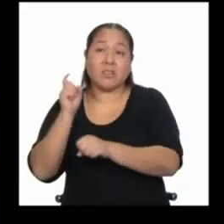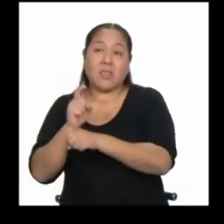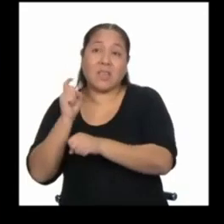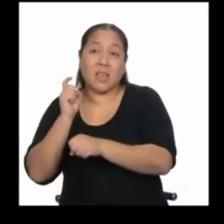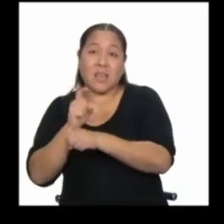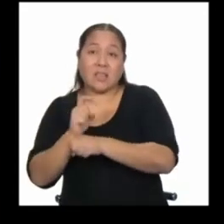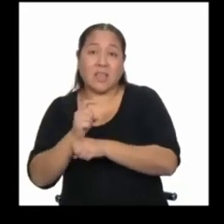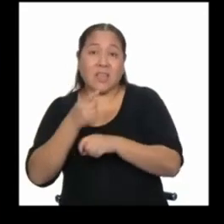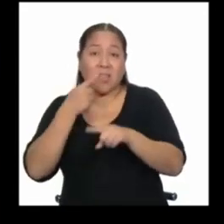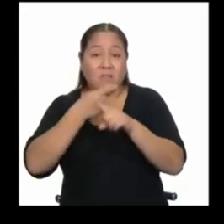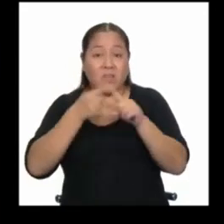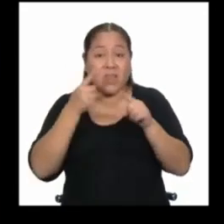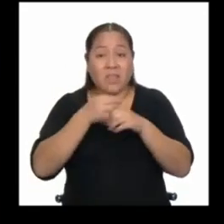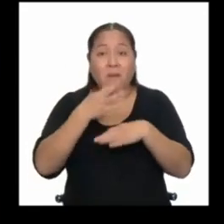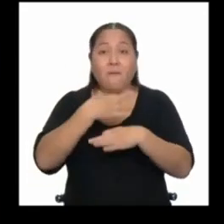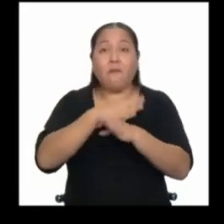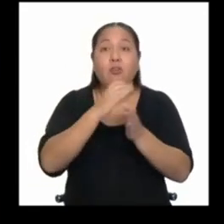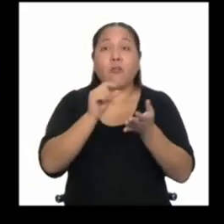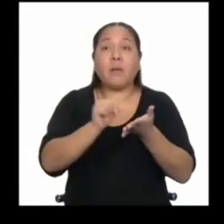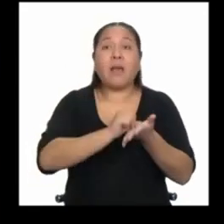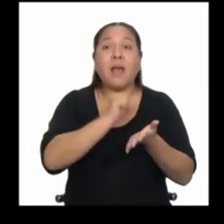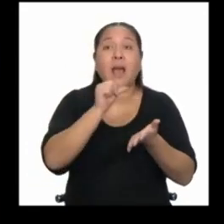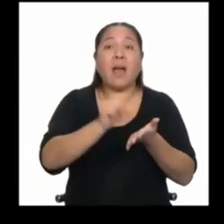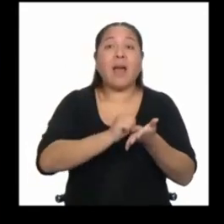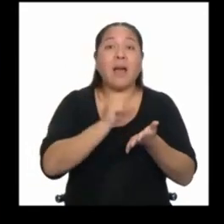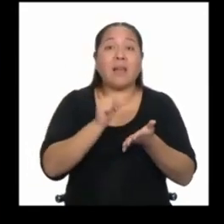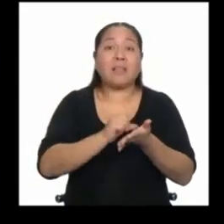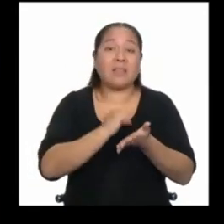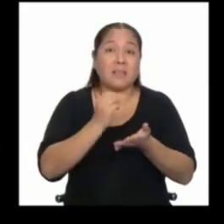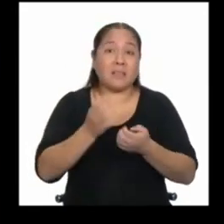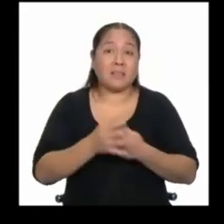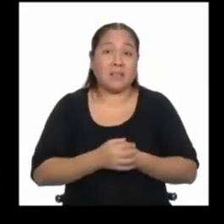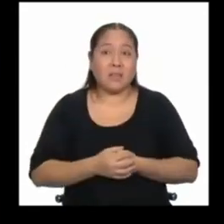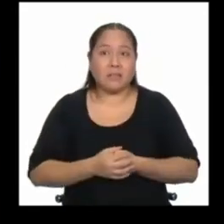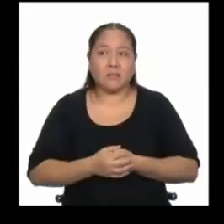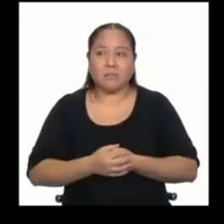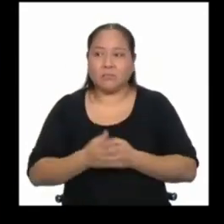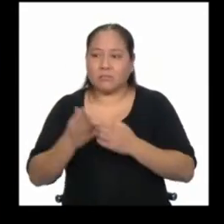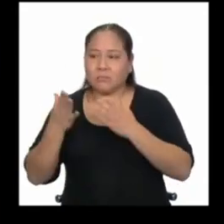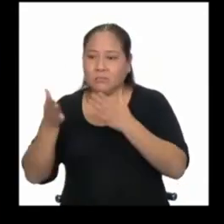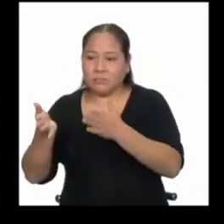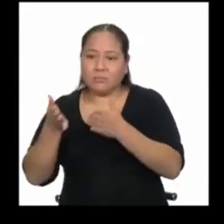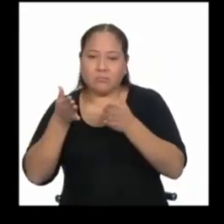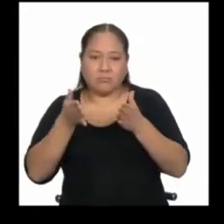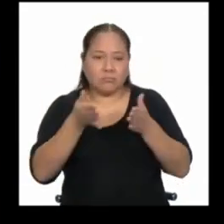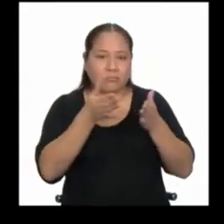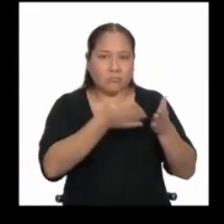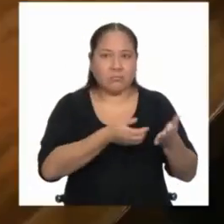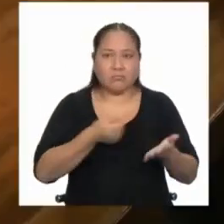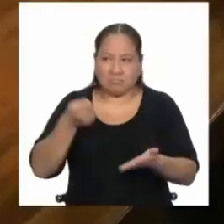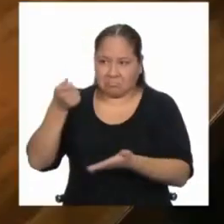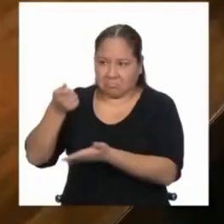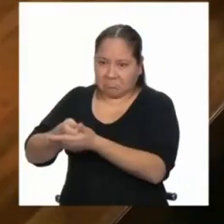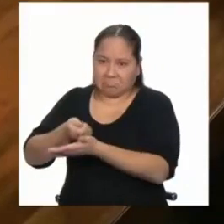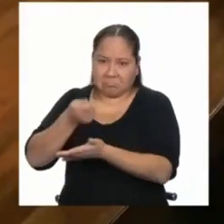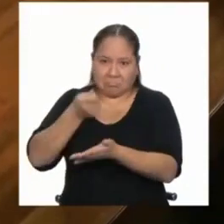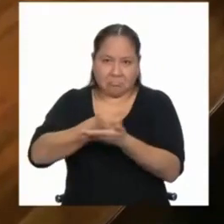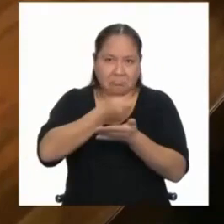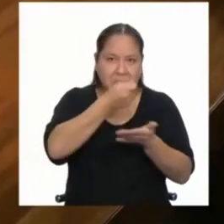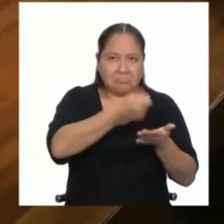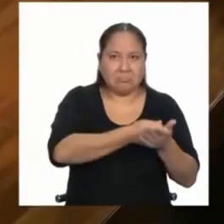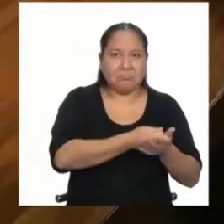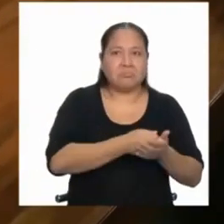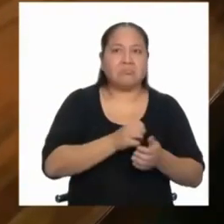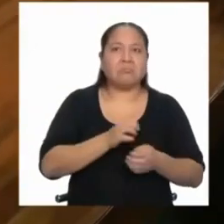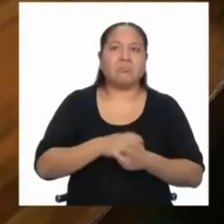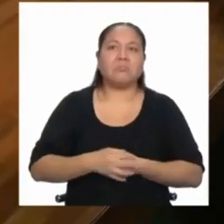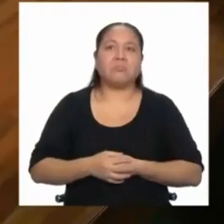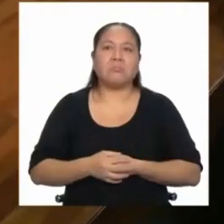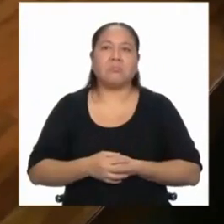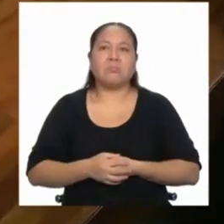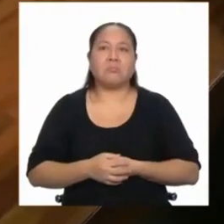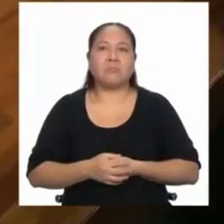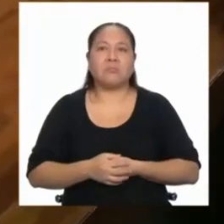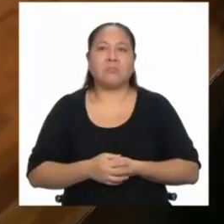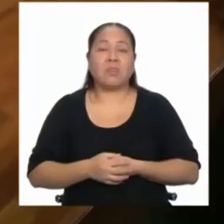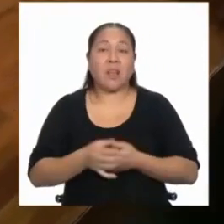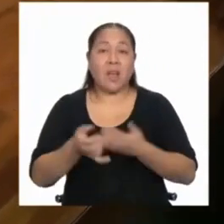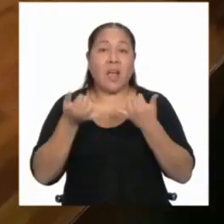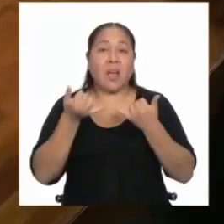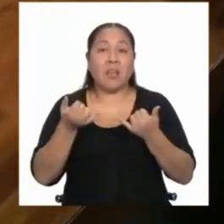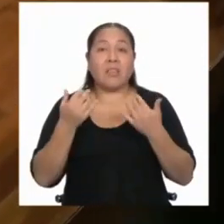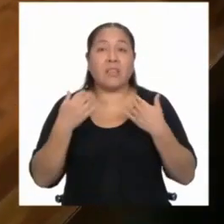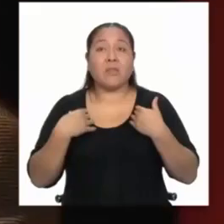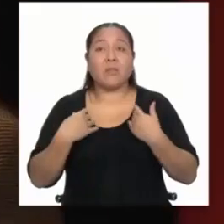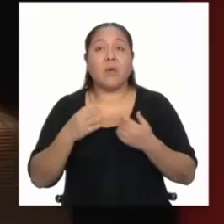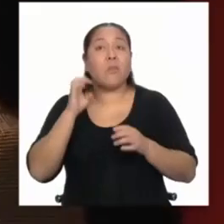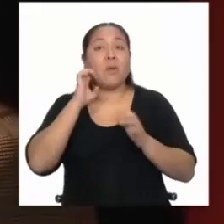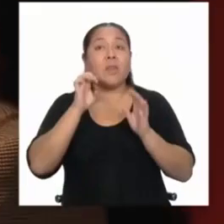las herramientas artísticas, se cubren todos los costos, toda esa serie de cosas. Pero en fin, ahora tenemos,